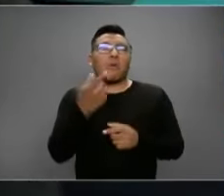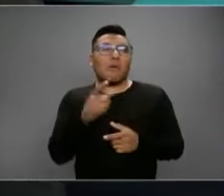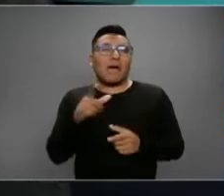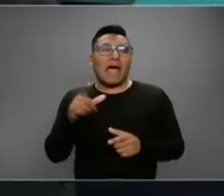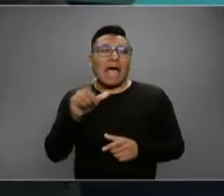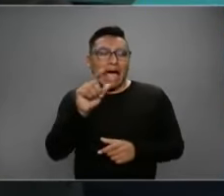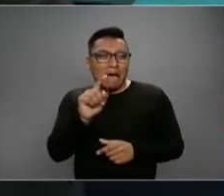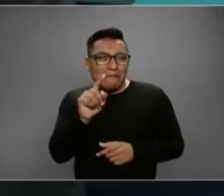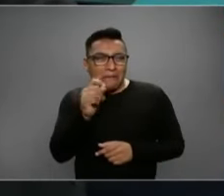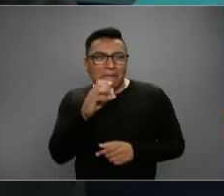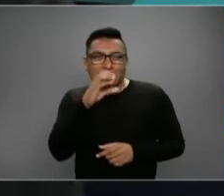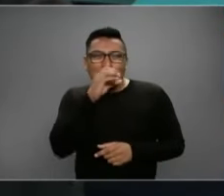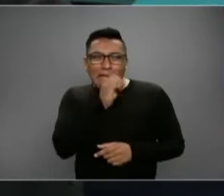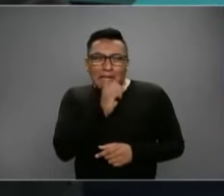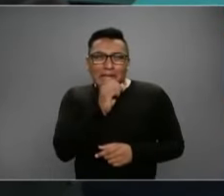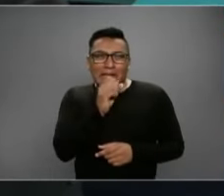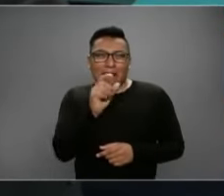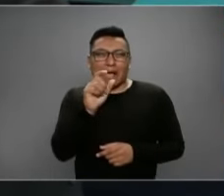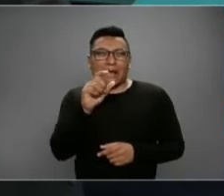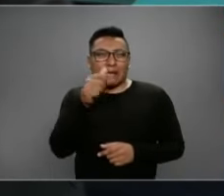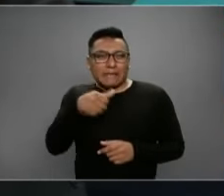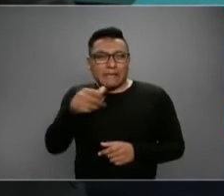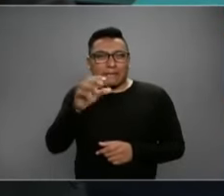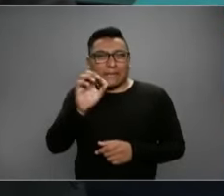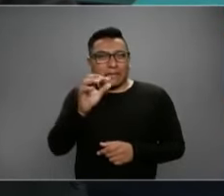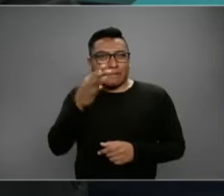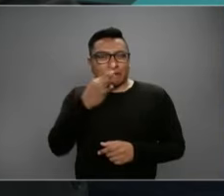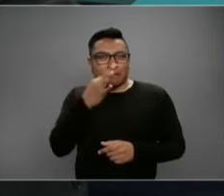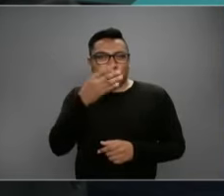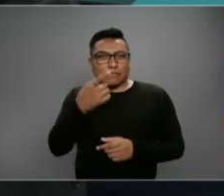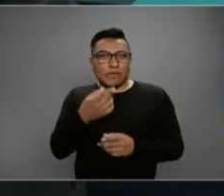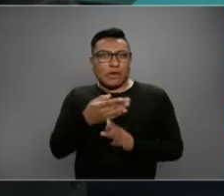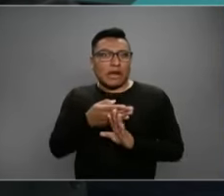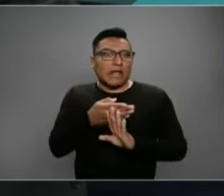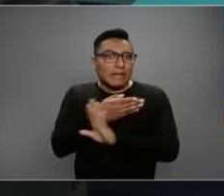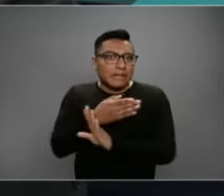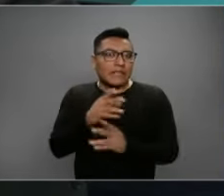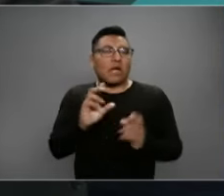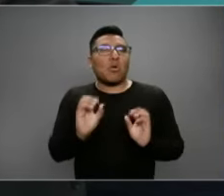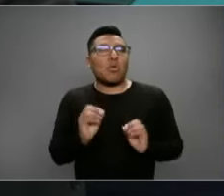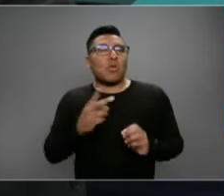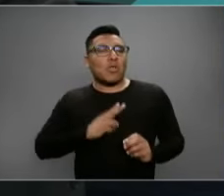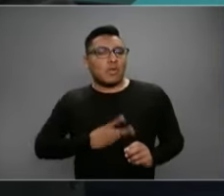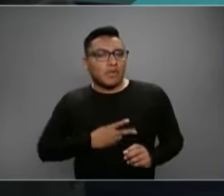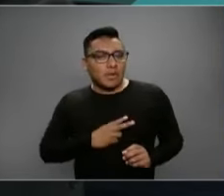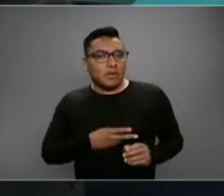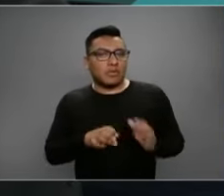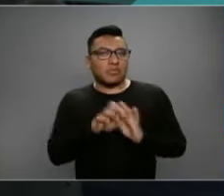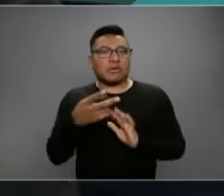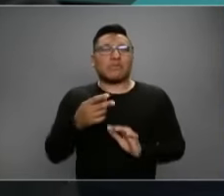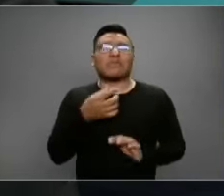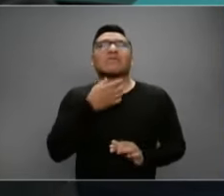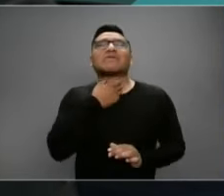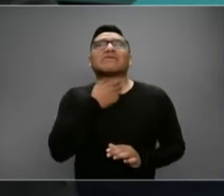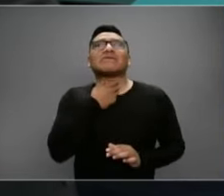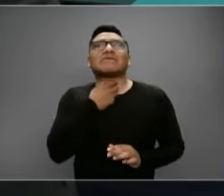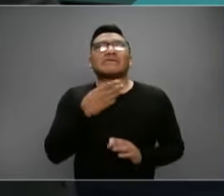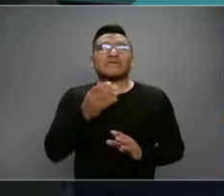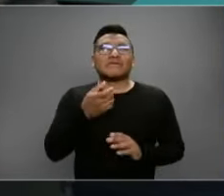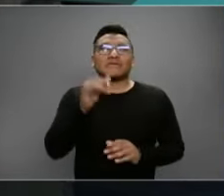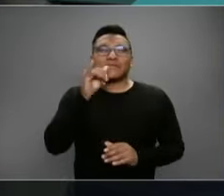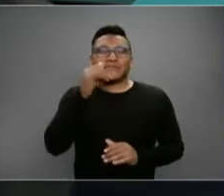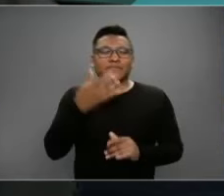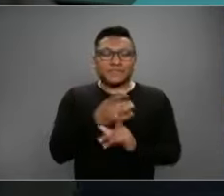20 minutos. Hay gente que cree que tomando muchos líquidos evitas que el virus se quede en la garganta y que ese es otro método de